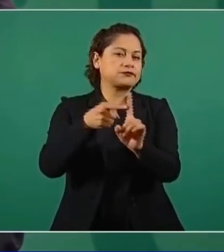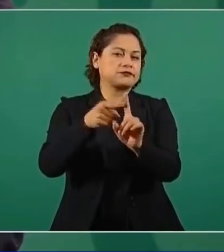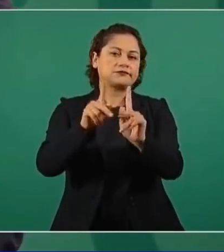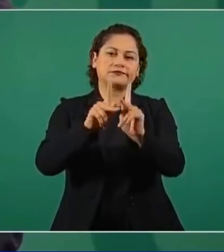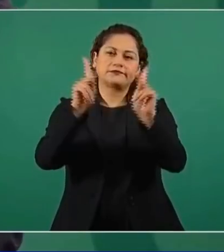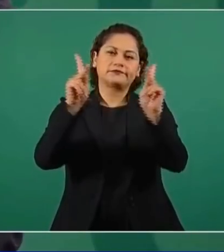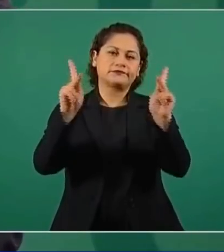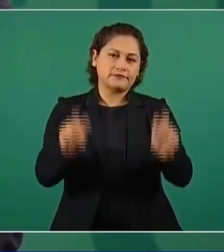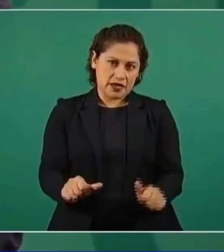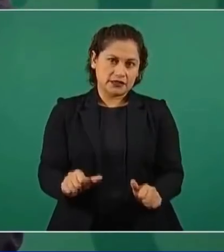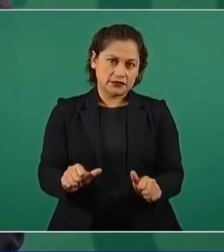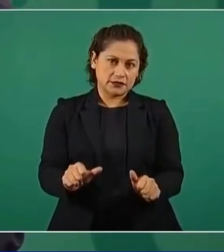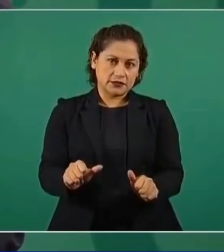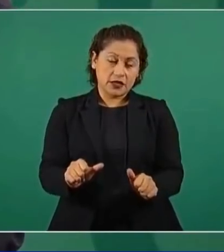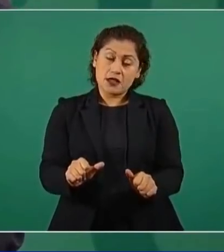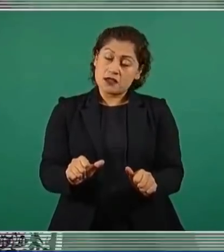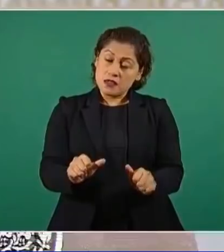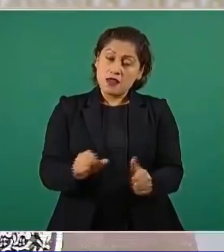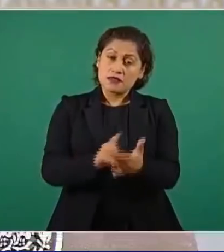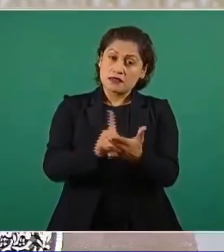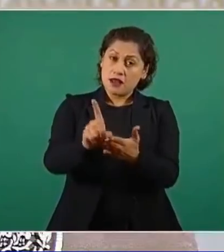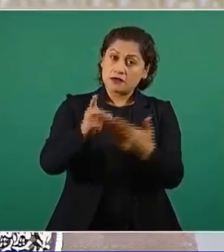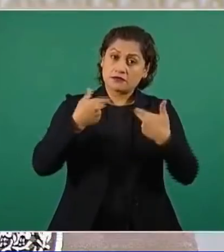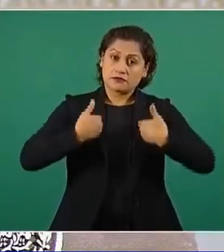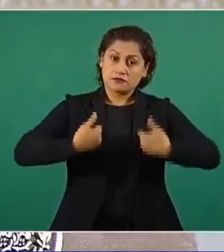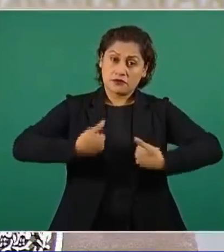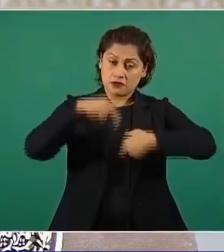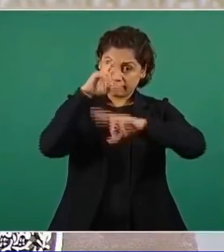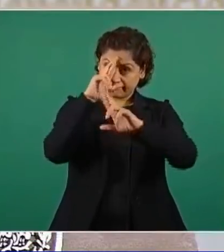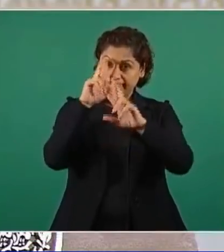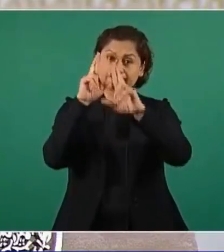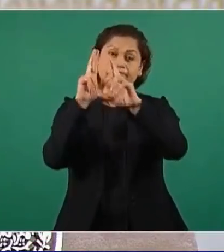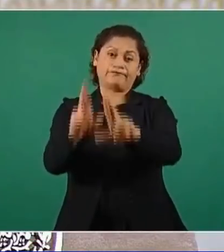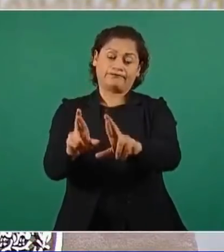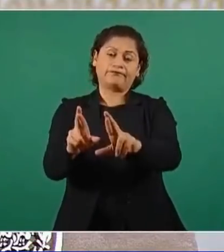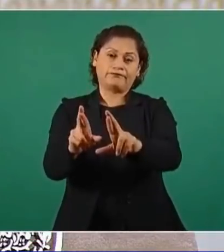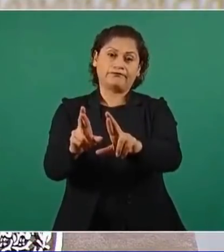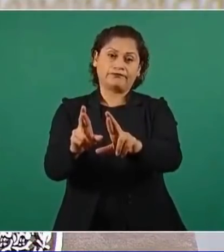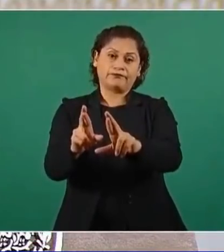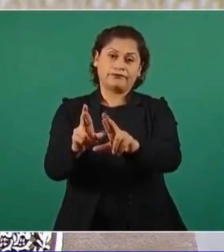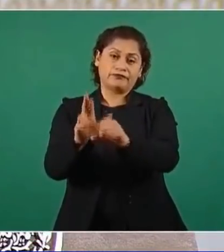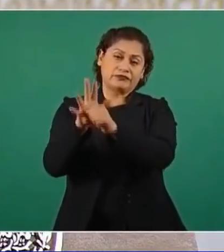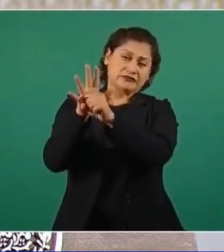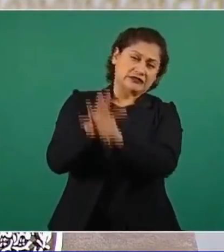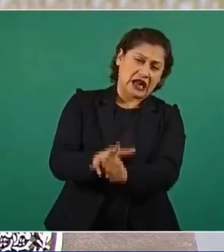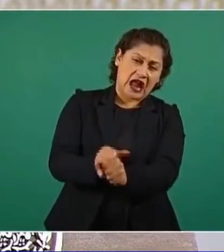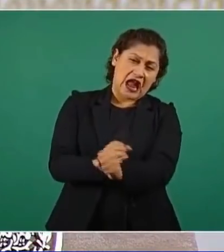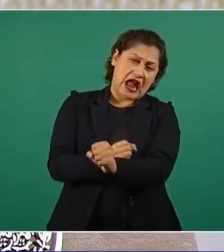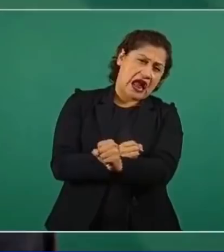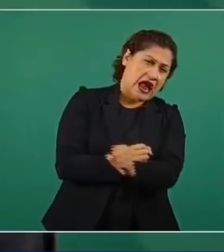no al uso de la fuerza, no a la violencia.